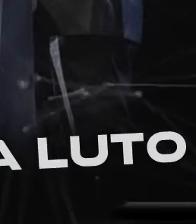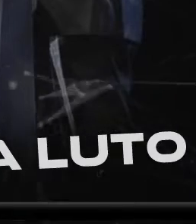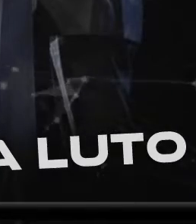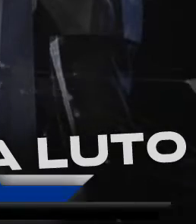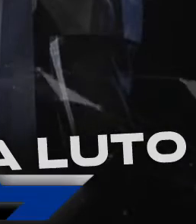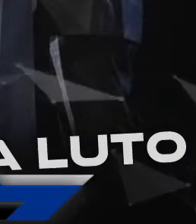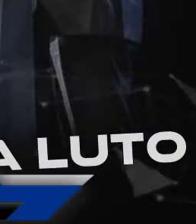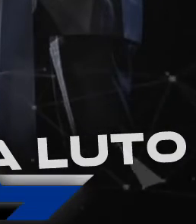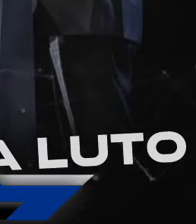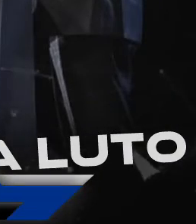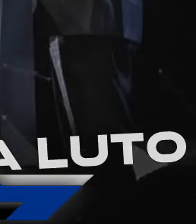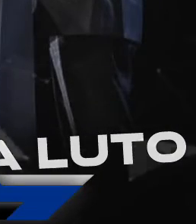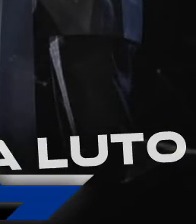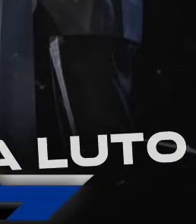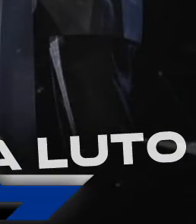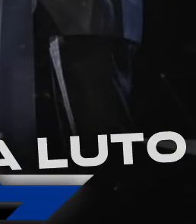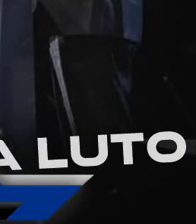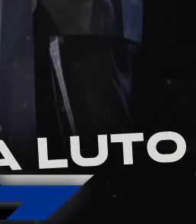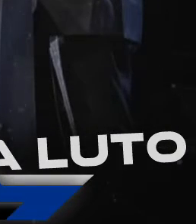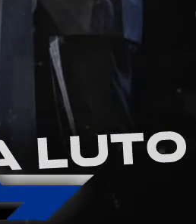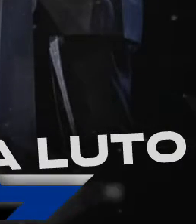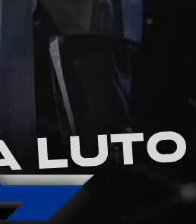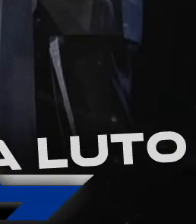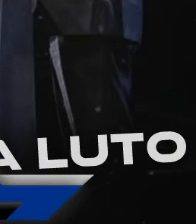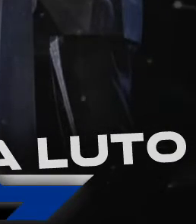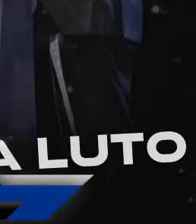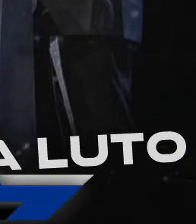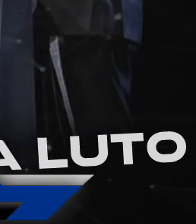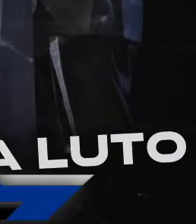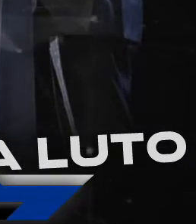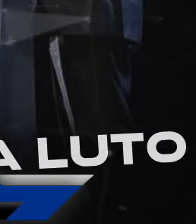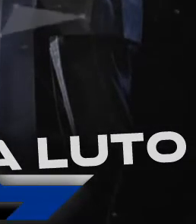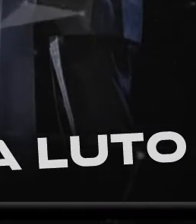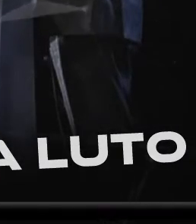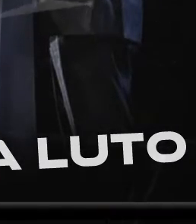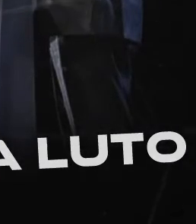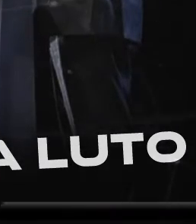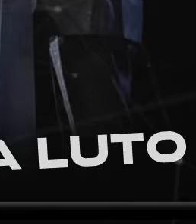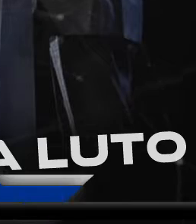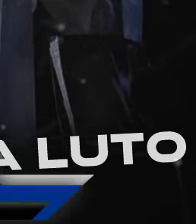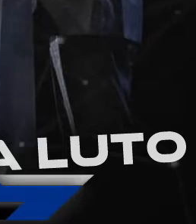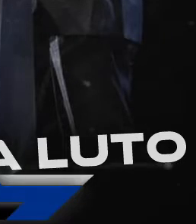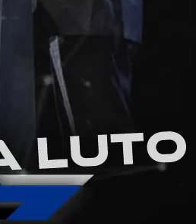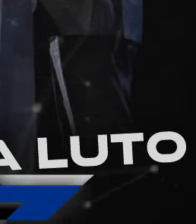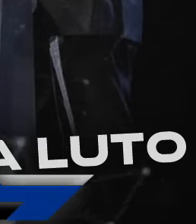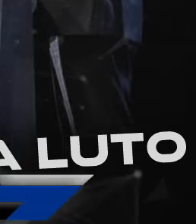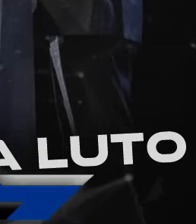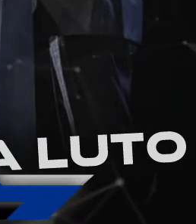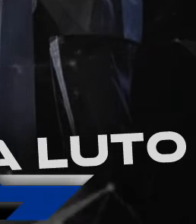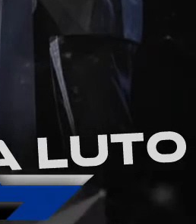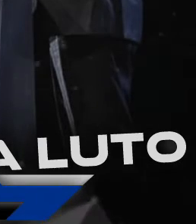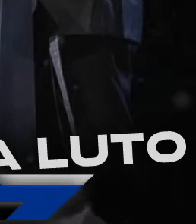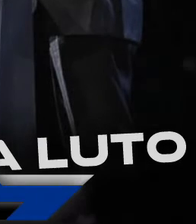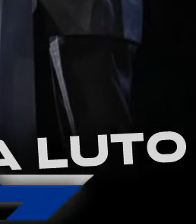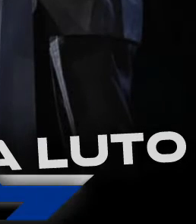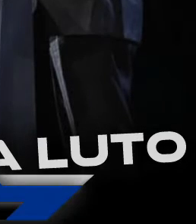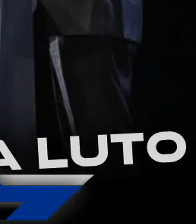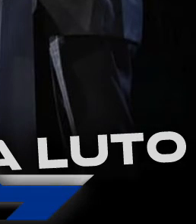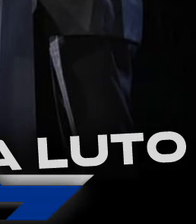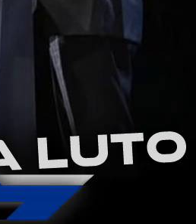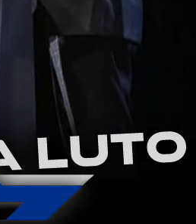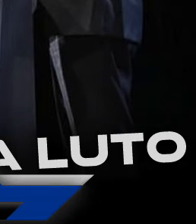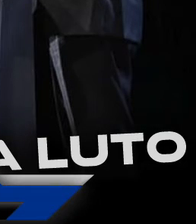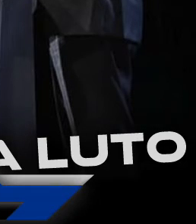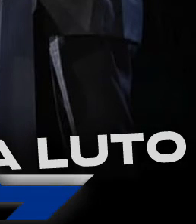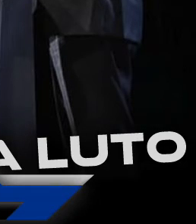ya estás informado no olvides darle like a este vídeo comparte y suscríbete a escucha diario la conferencia del